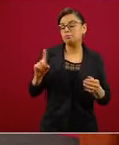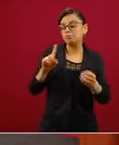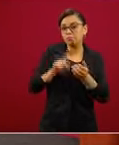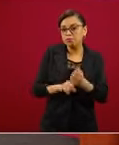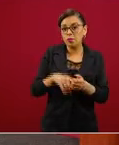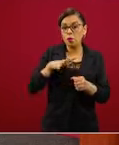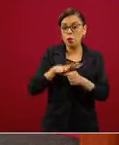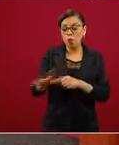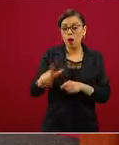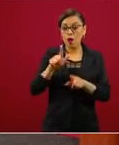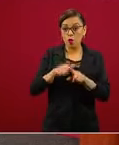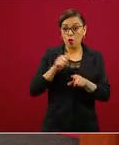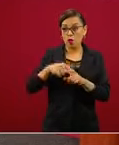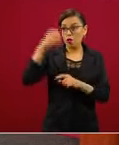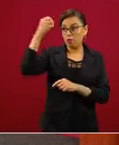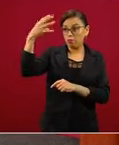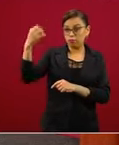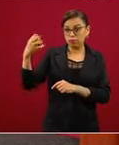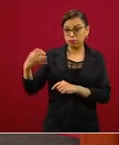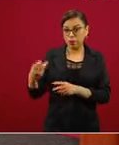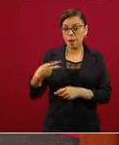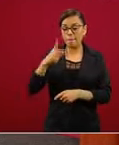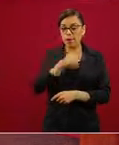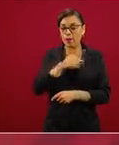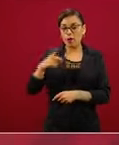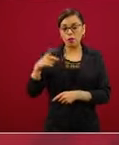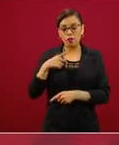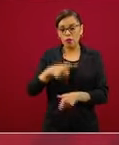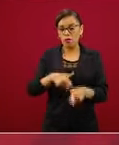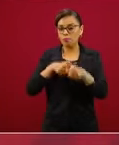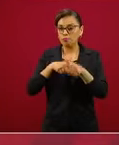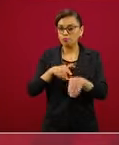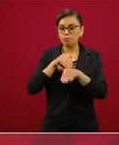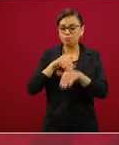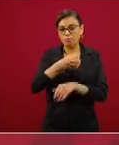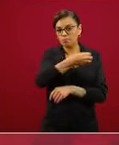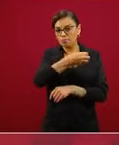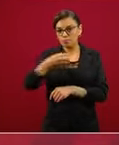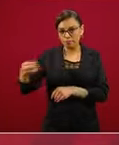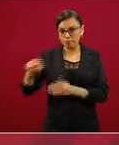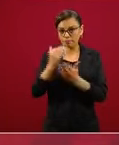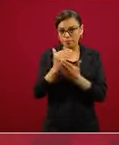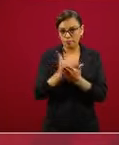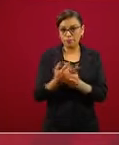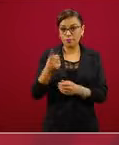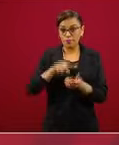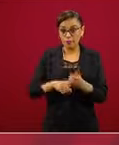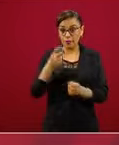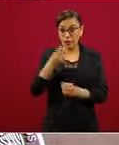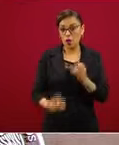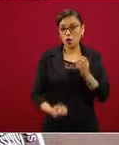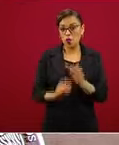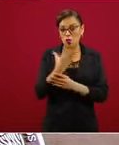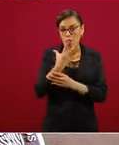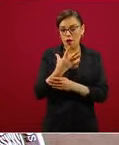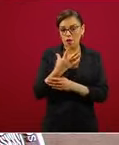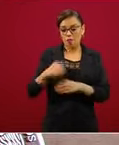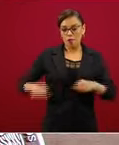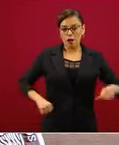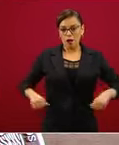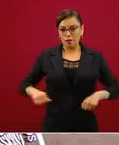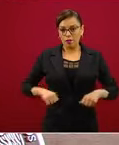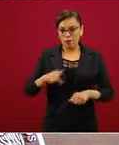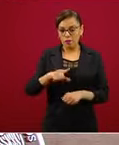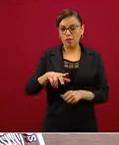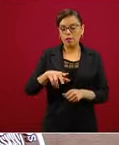atendiendo a estos lineamientos. Esta es la nueva normalidad, quiere decir que tanto trabajadores